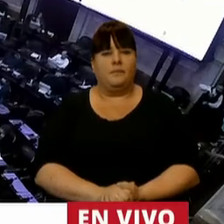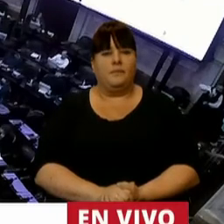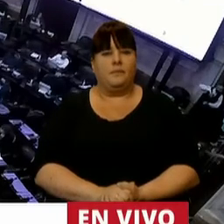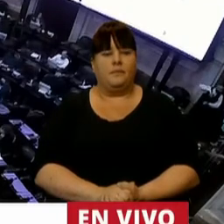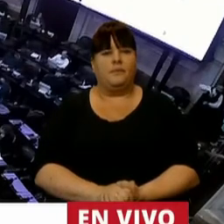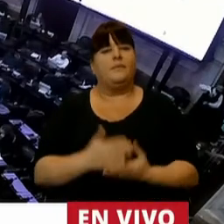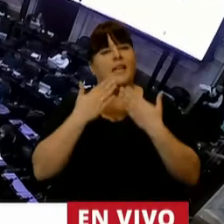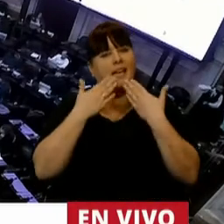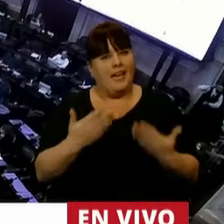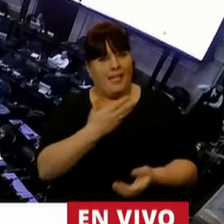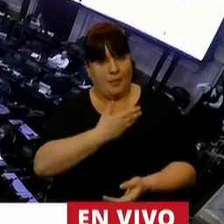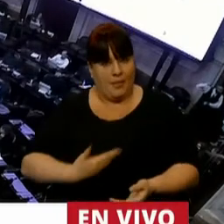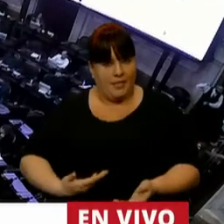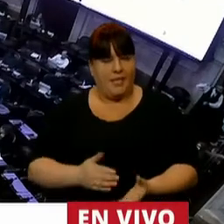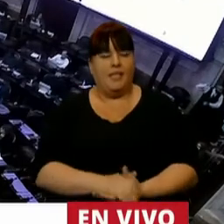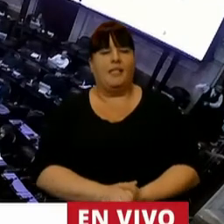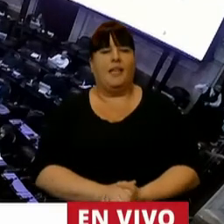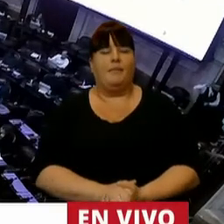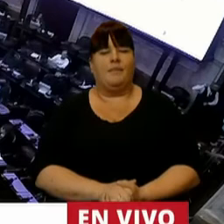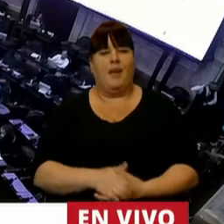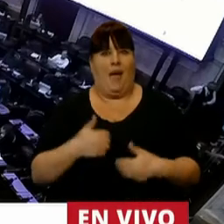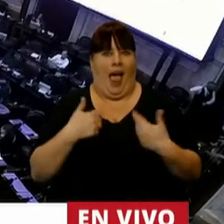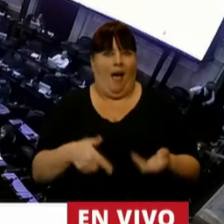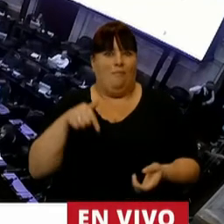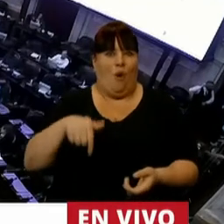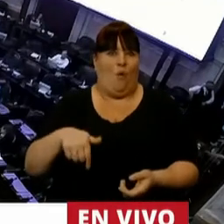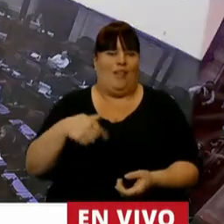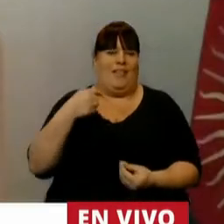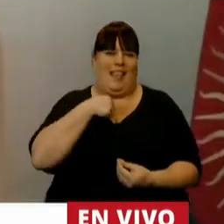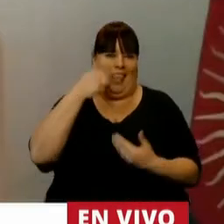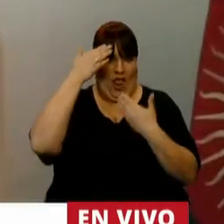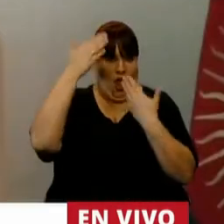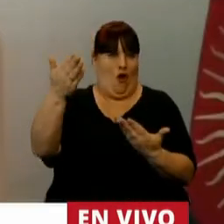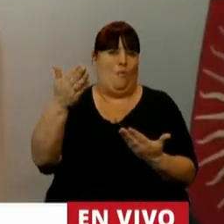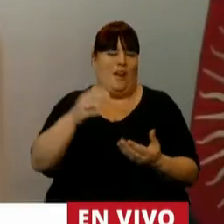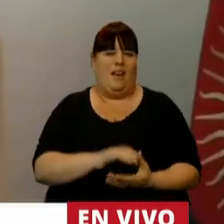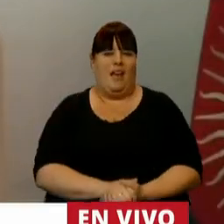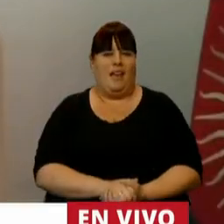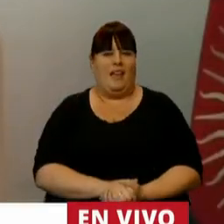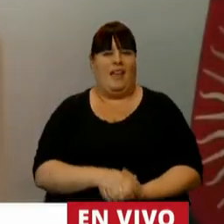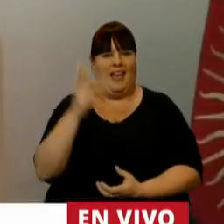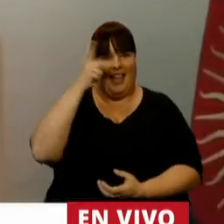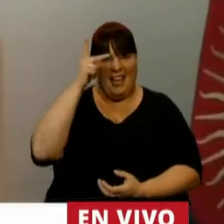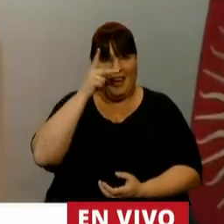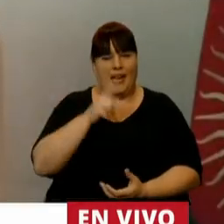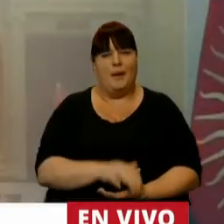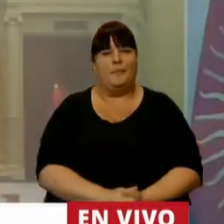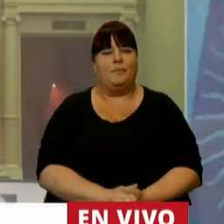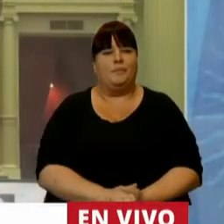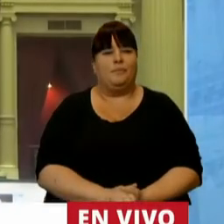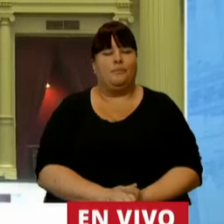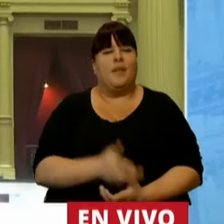Gracias, señor presidente, por la oportunidad de dar homenaje a Néstor Kirchner,